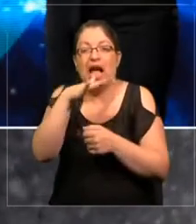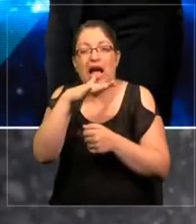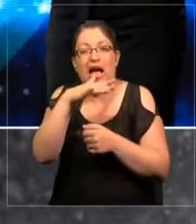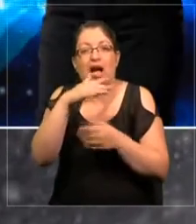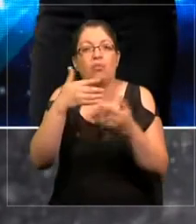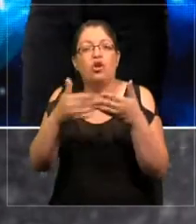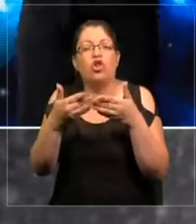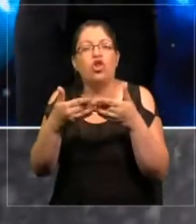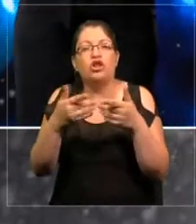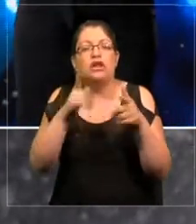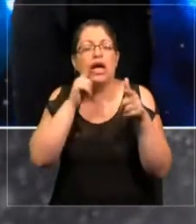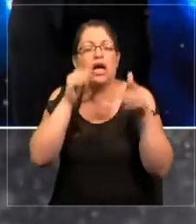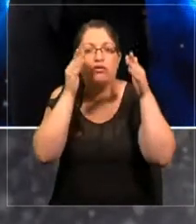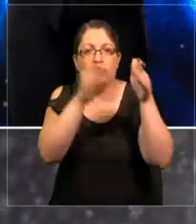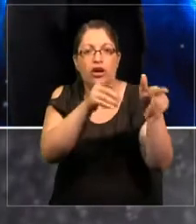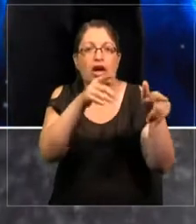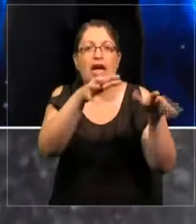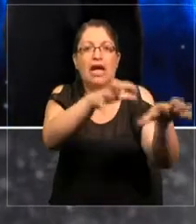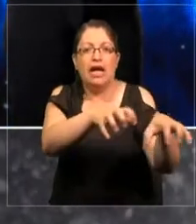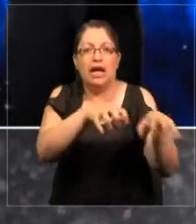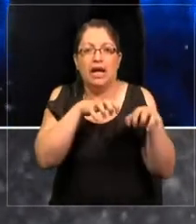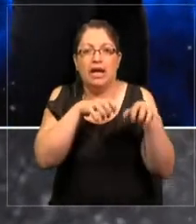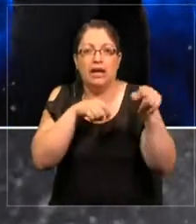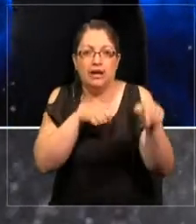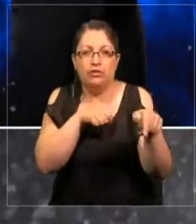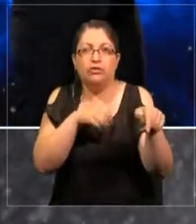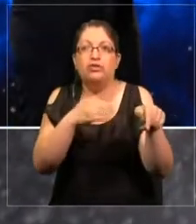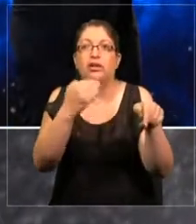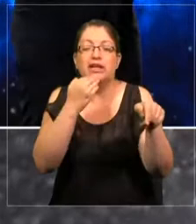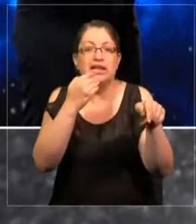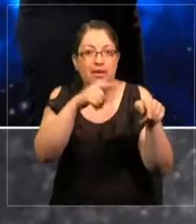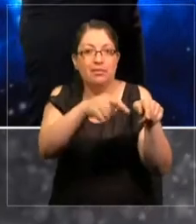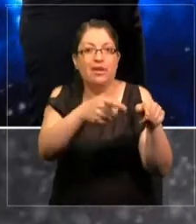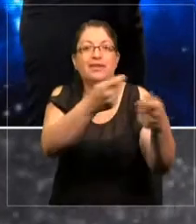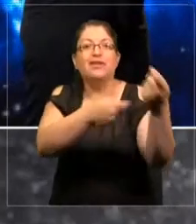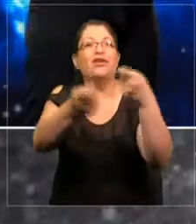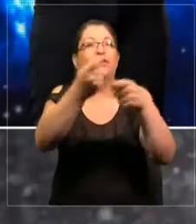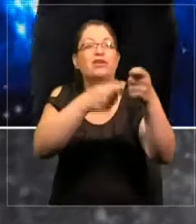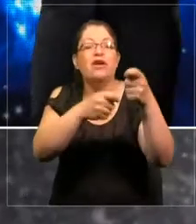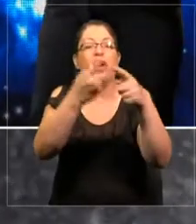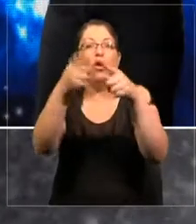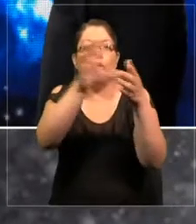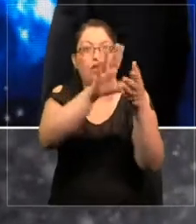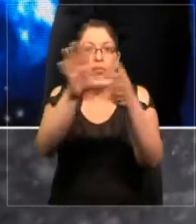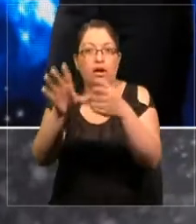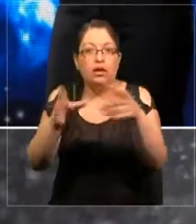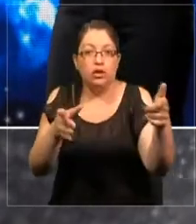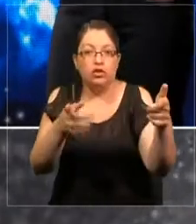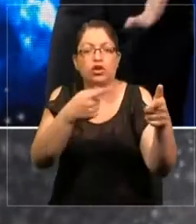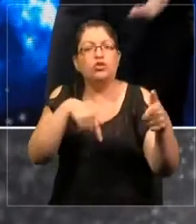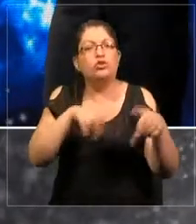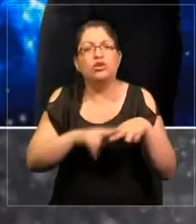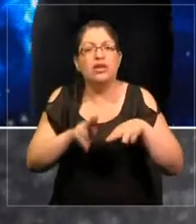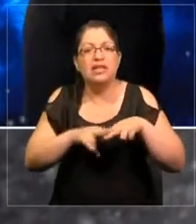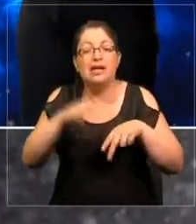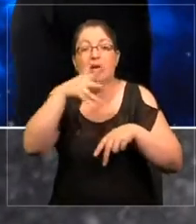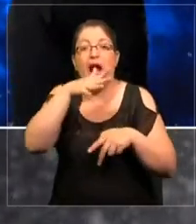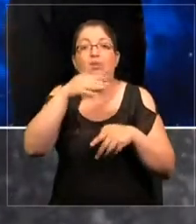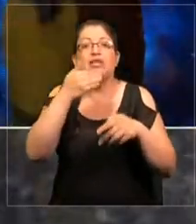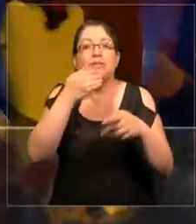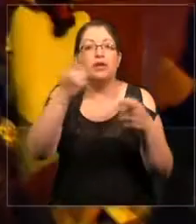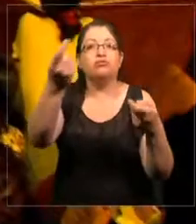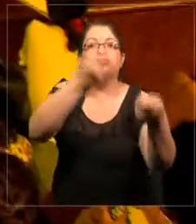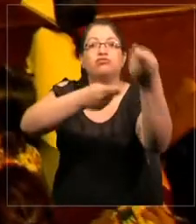la agricultura, y la agricultura también se exporta. Entonces, en cierta forma, estamos exportando agua.